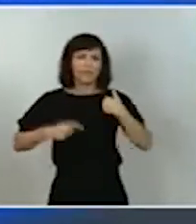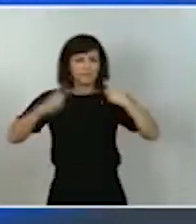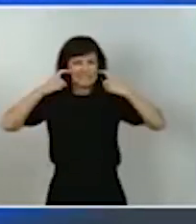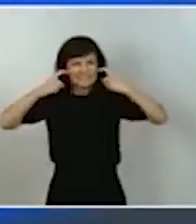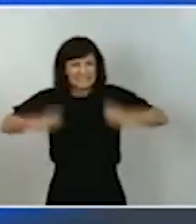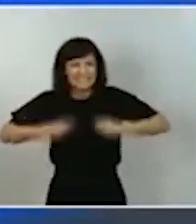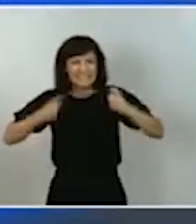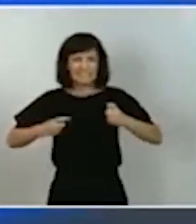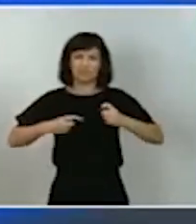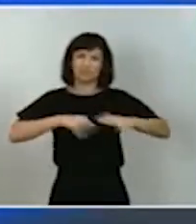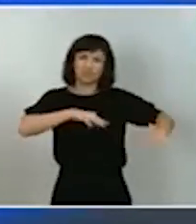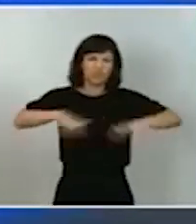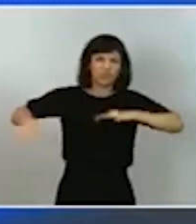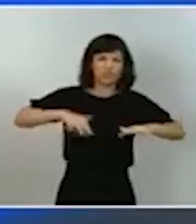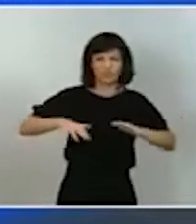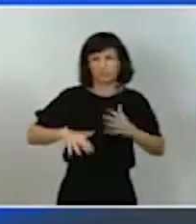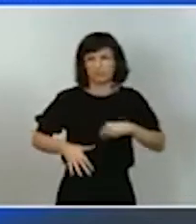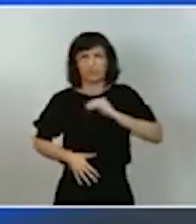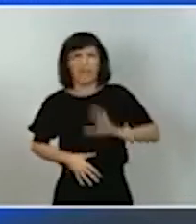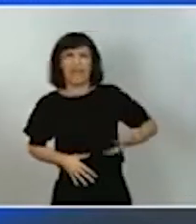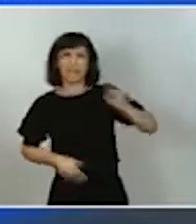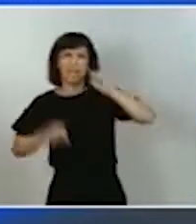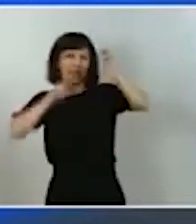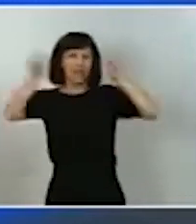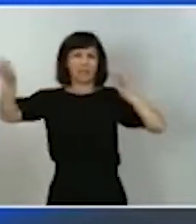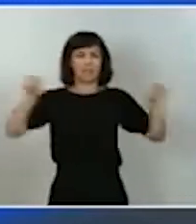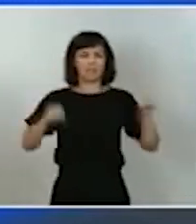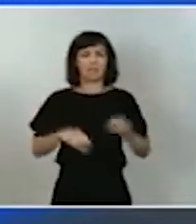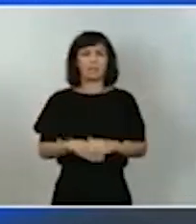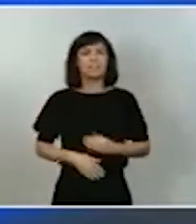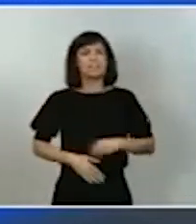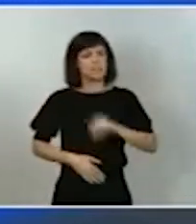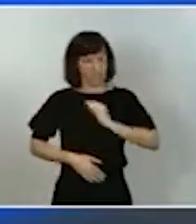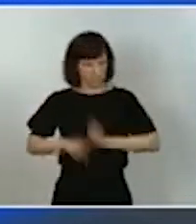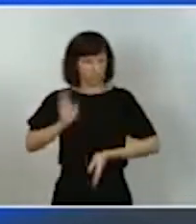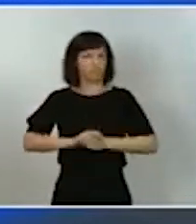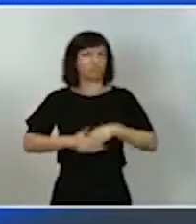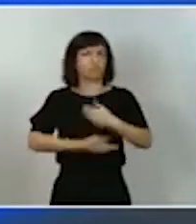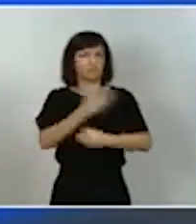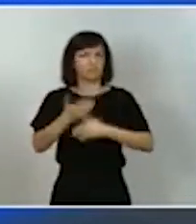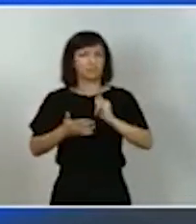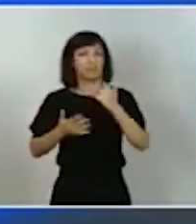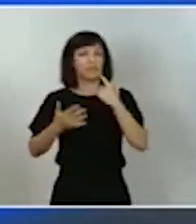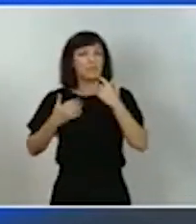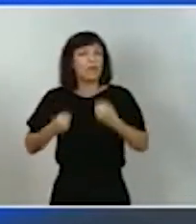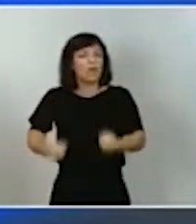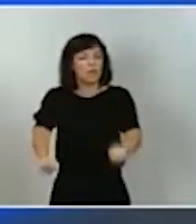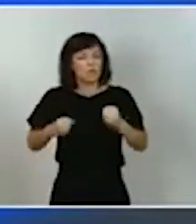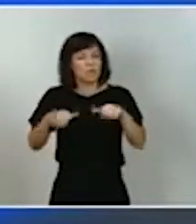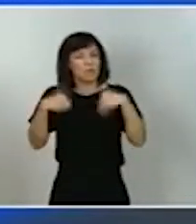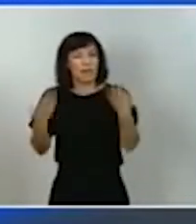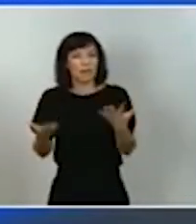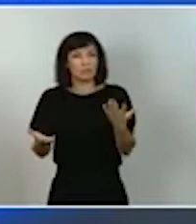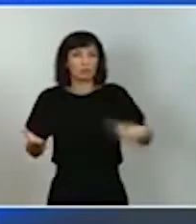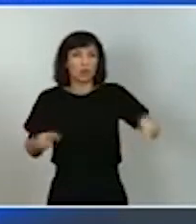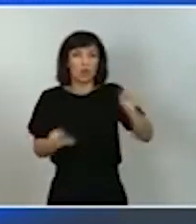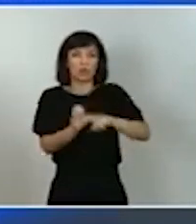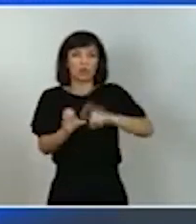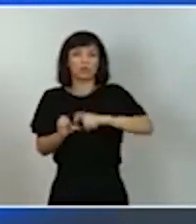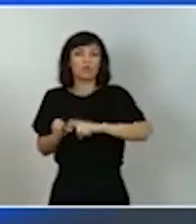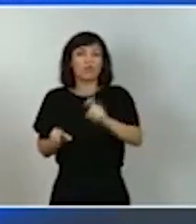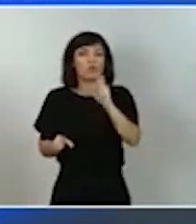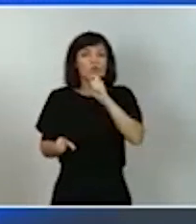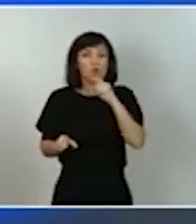nacionales. España, sin duda alguna, va avanzar, pero la hará con más fuerza y sin dejar a nadie atrás si movilizamos todas las energías